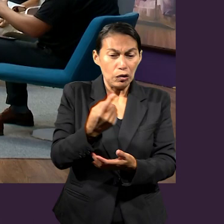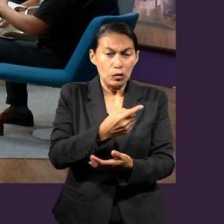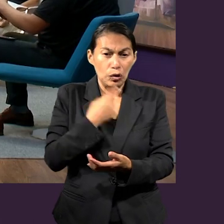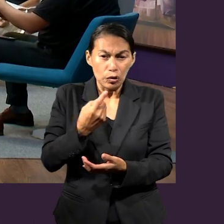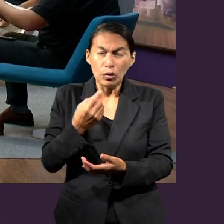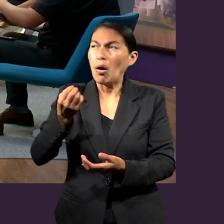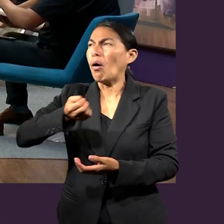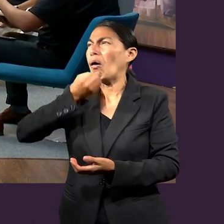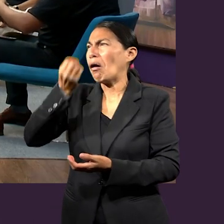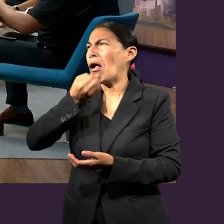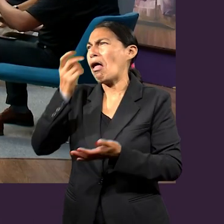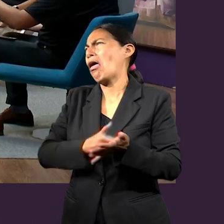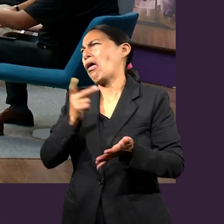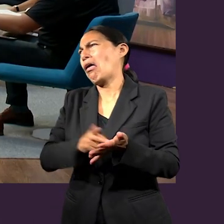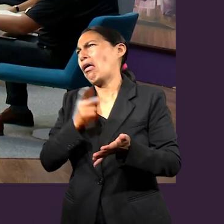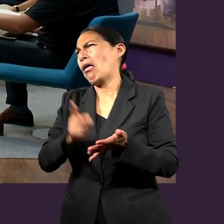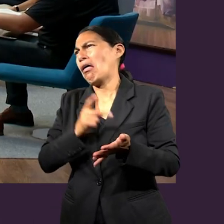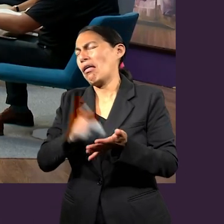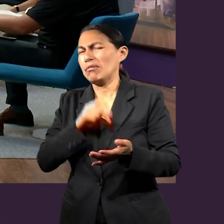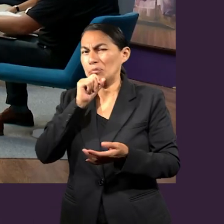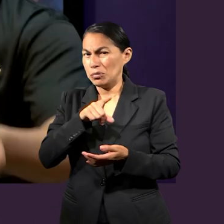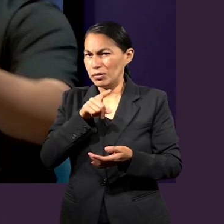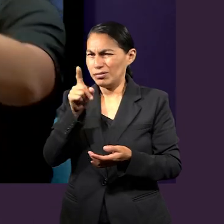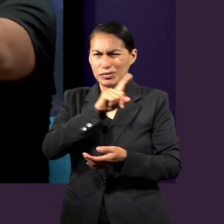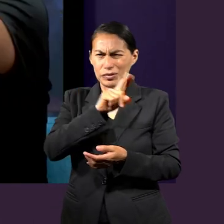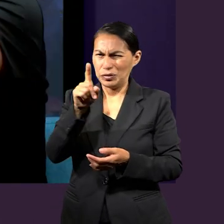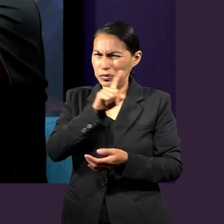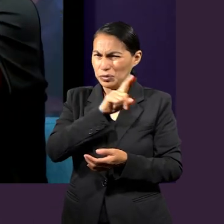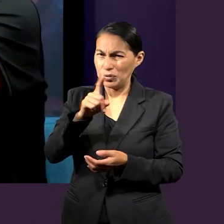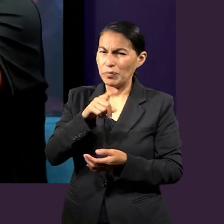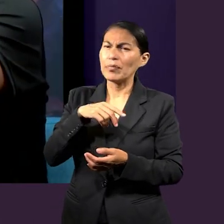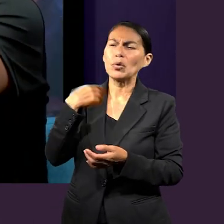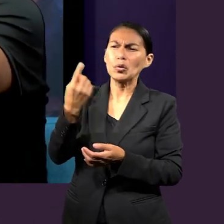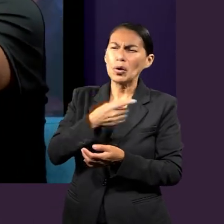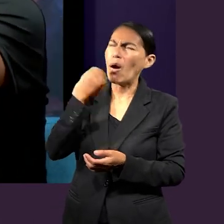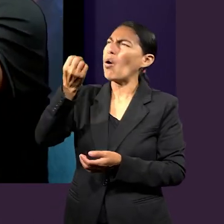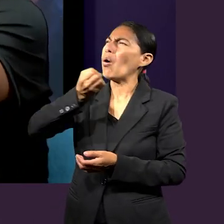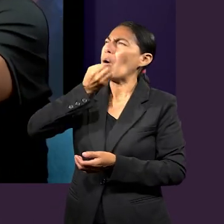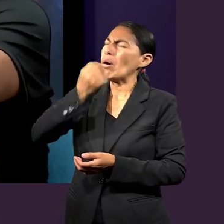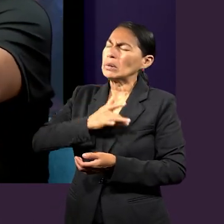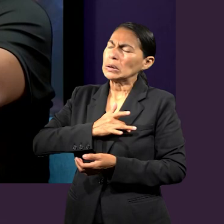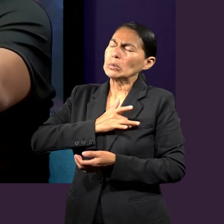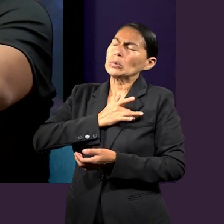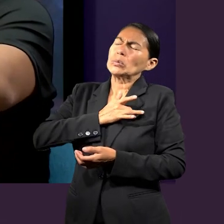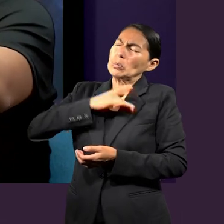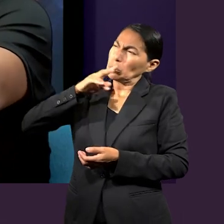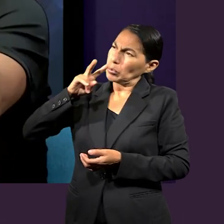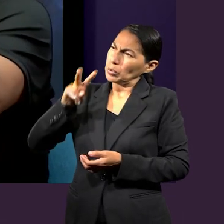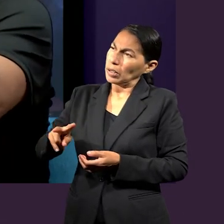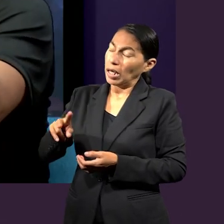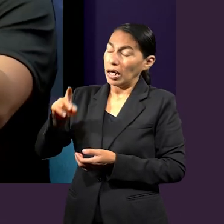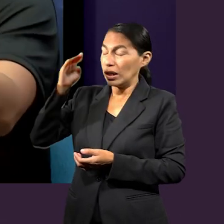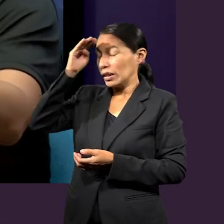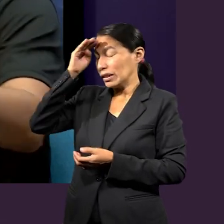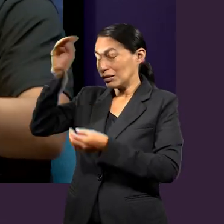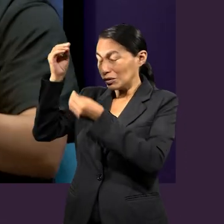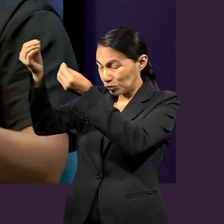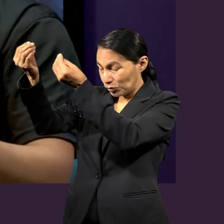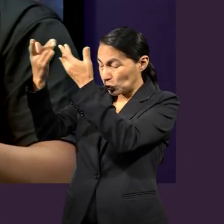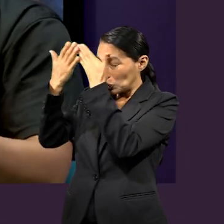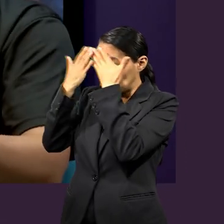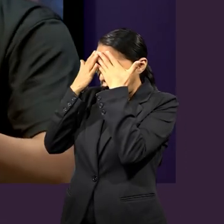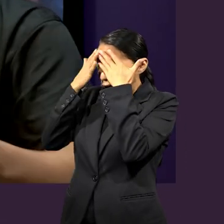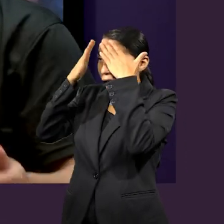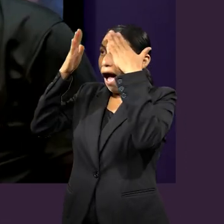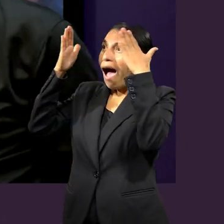mecanismo de ejercer nuestra fe a través de la oración y el Señor responde dando sabiduría e impresionando probablemente